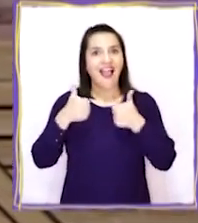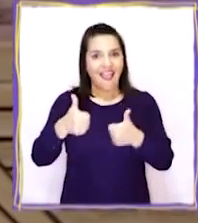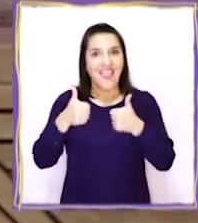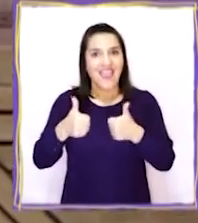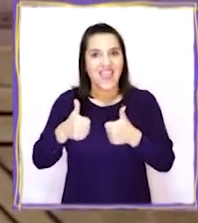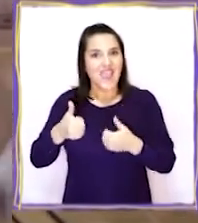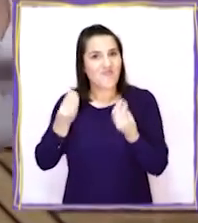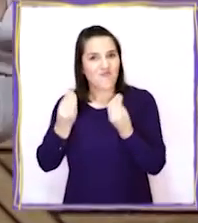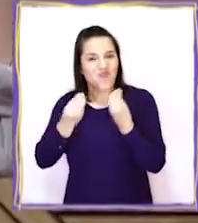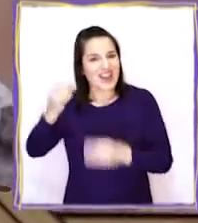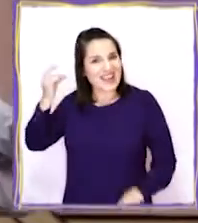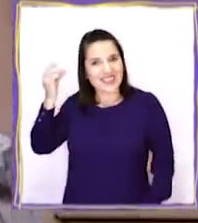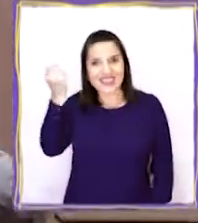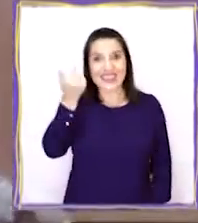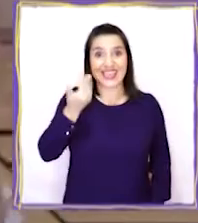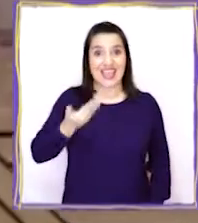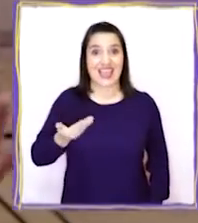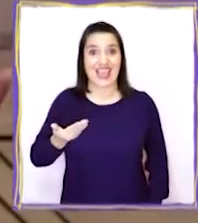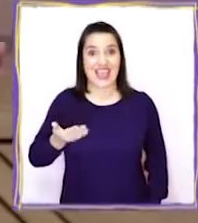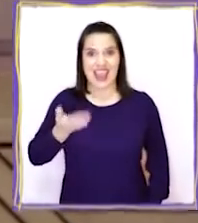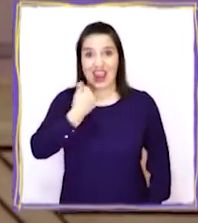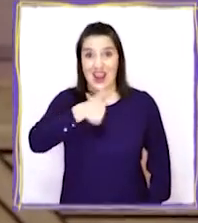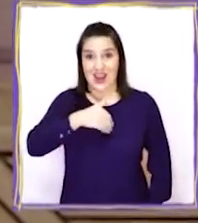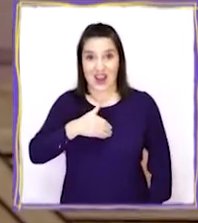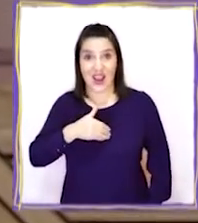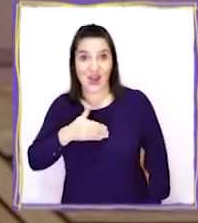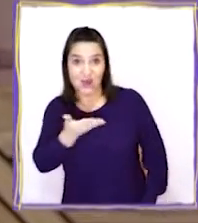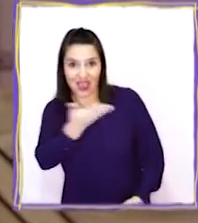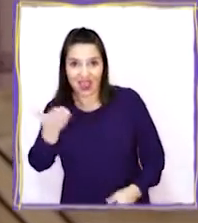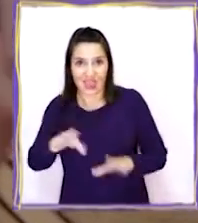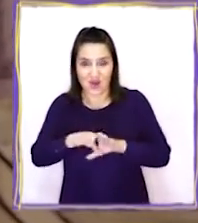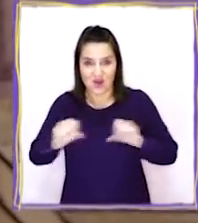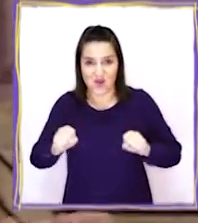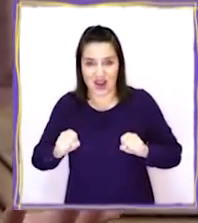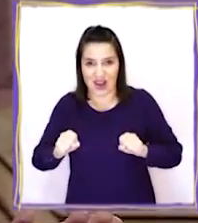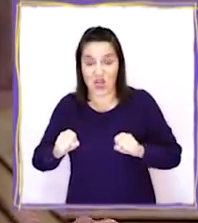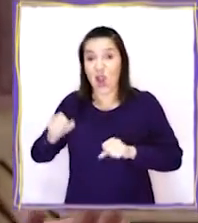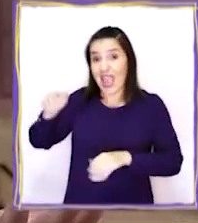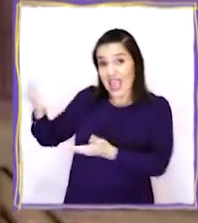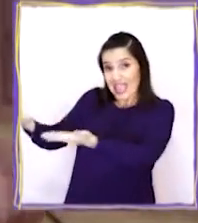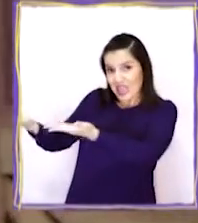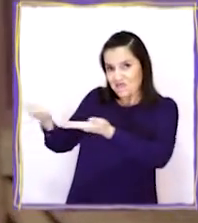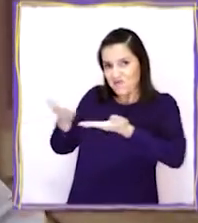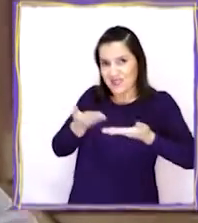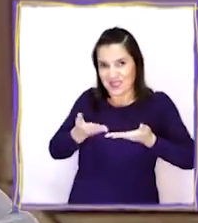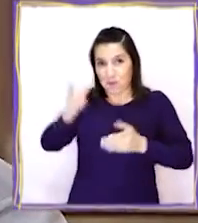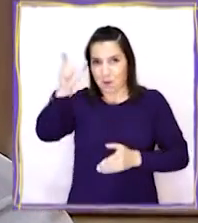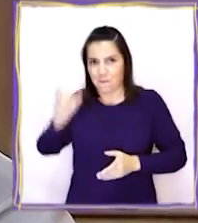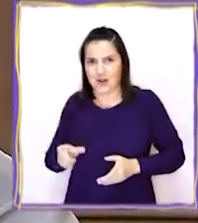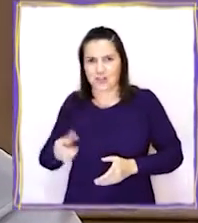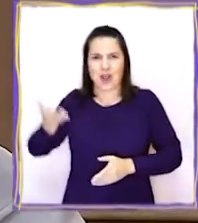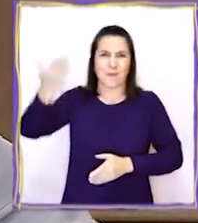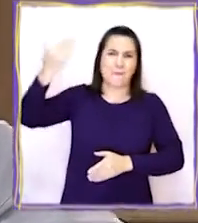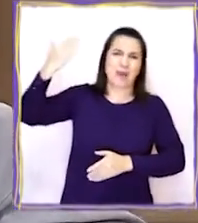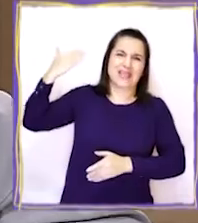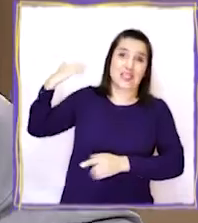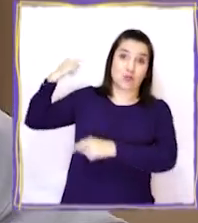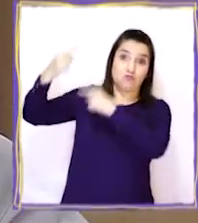¡Increíble! Me dieron una gran, gran idea. ¿Les parece que llamemos a alguien del pasado para que nos ayude?